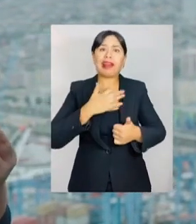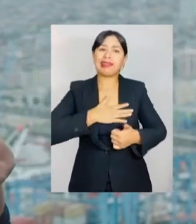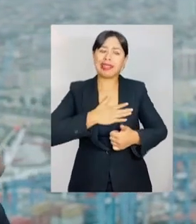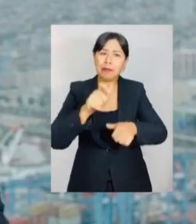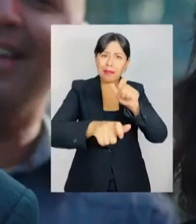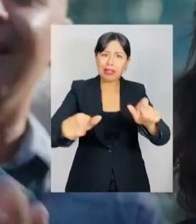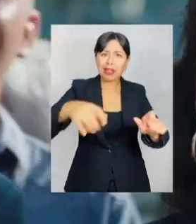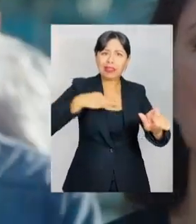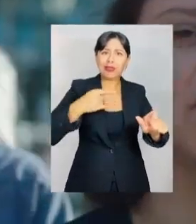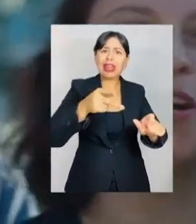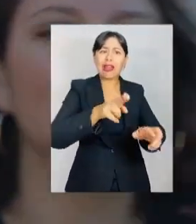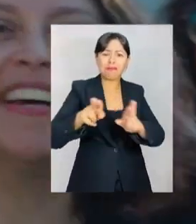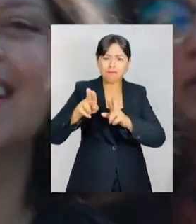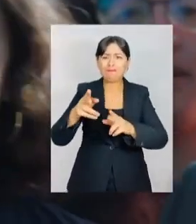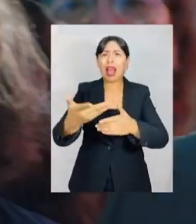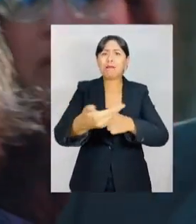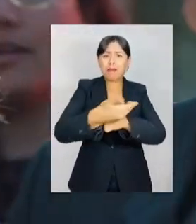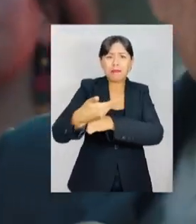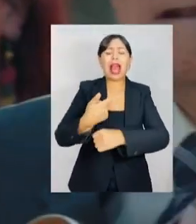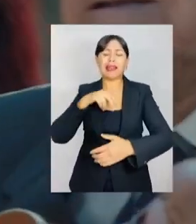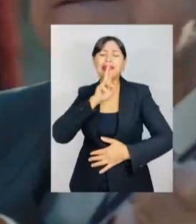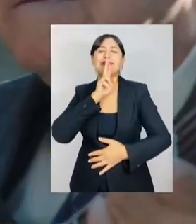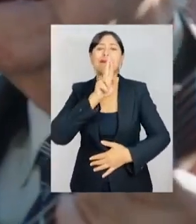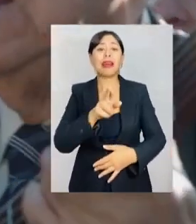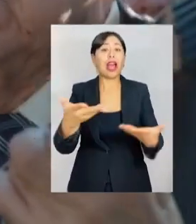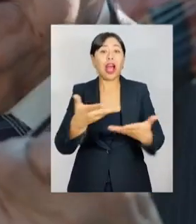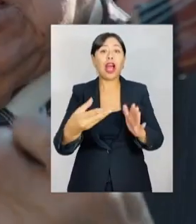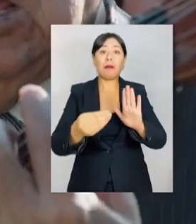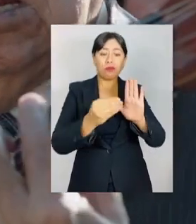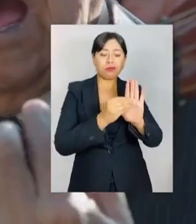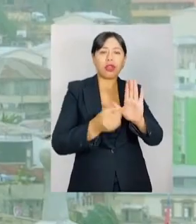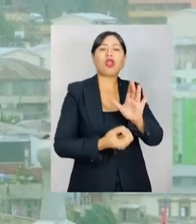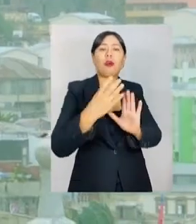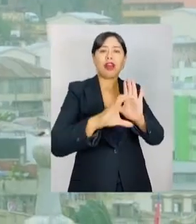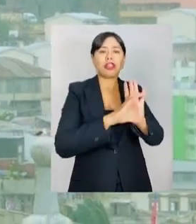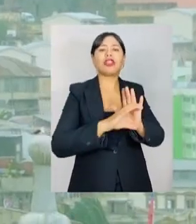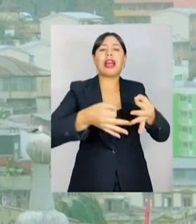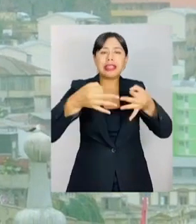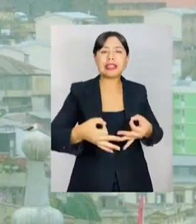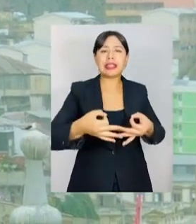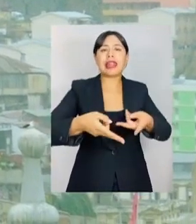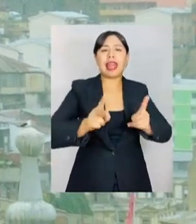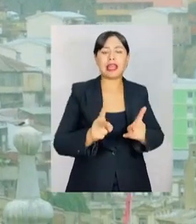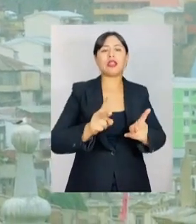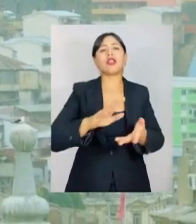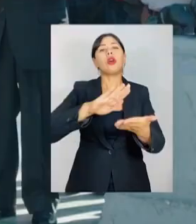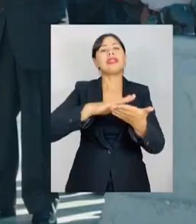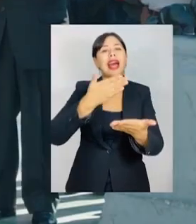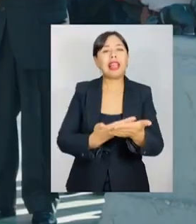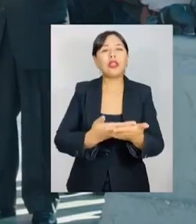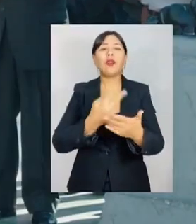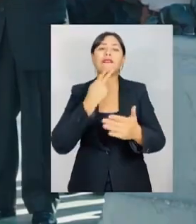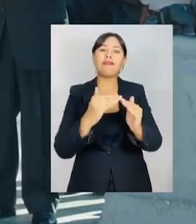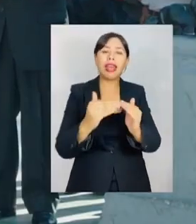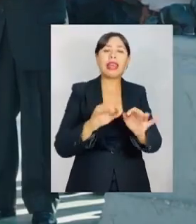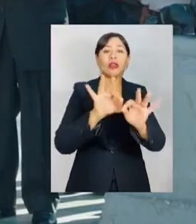respuesta A las demandas ciudadanas Garantizando derechos Esenciales En la nueva constitución Como salud Vivienda Educación